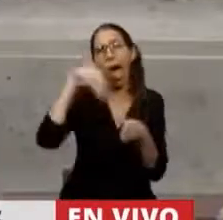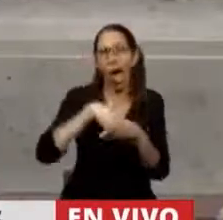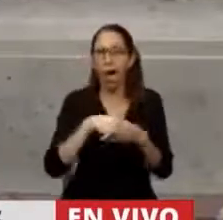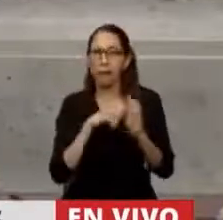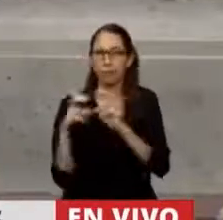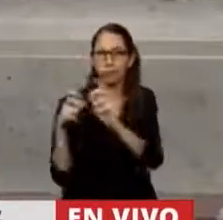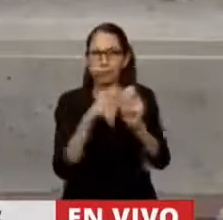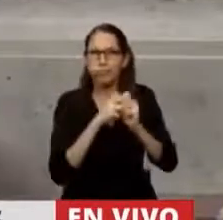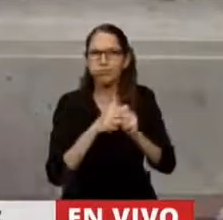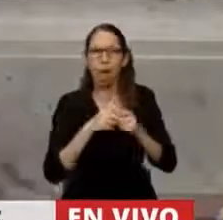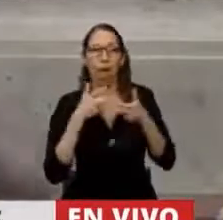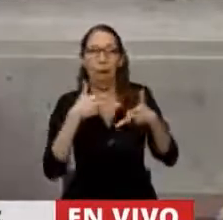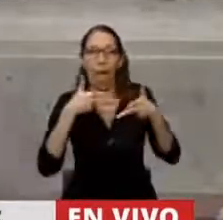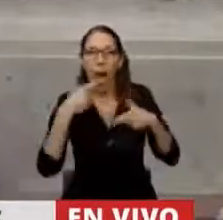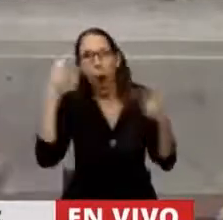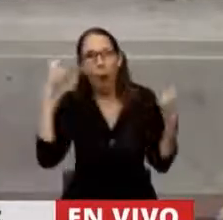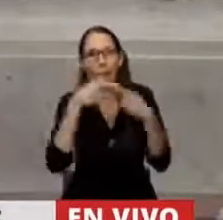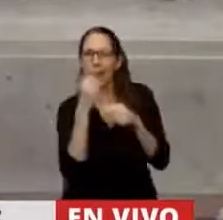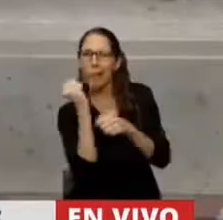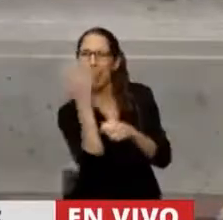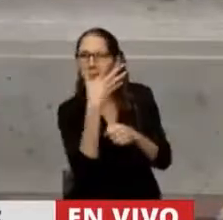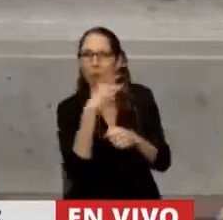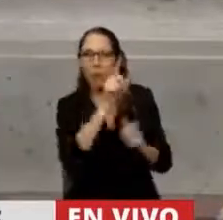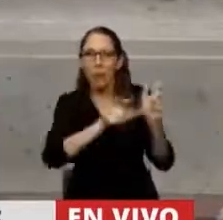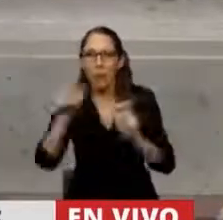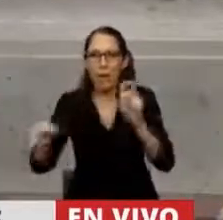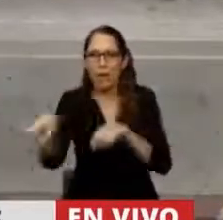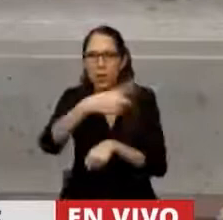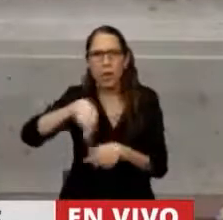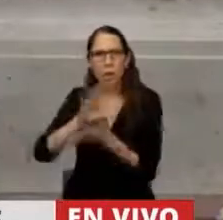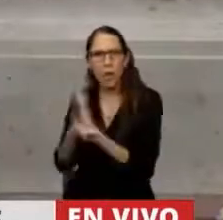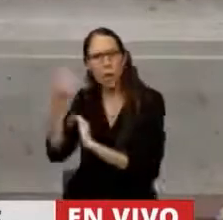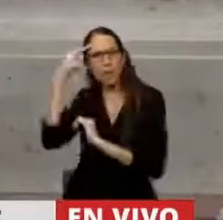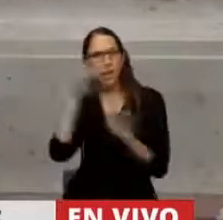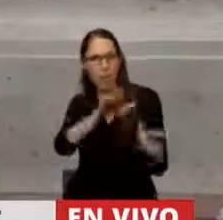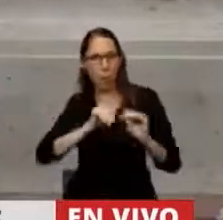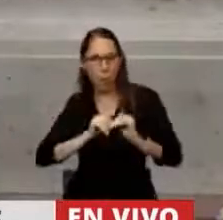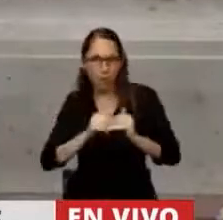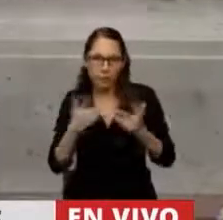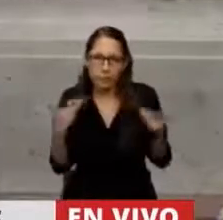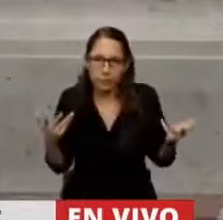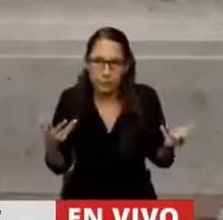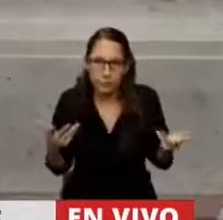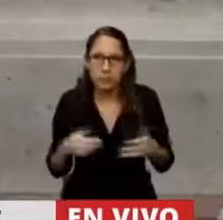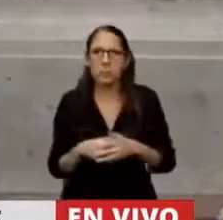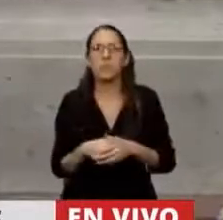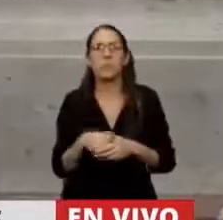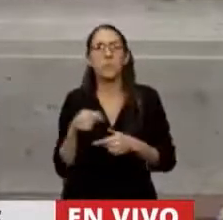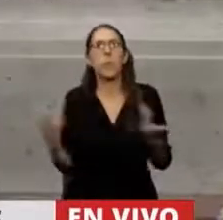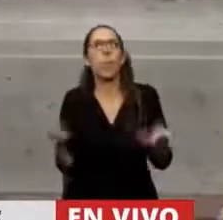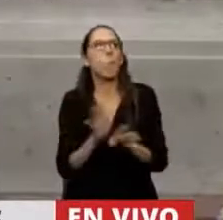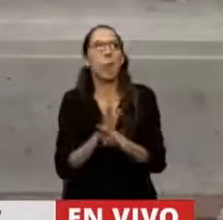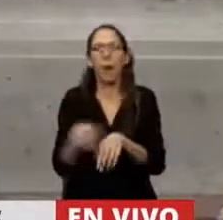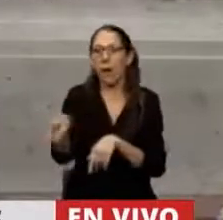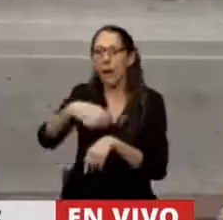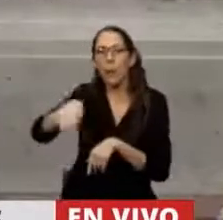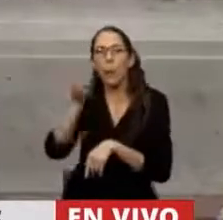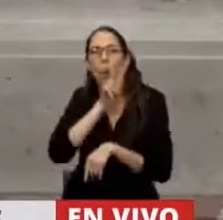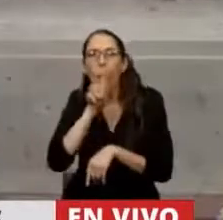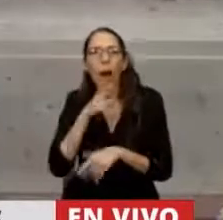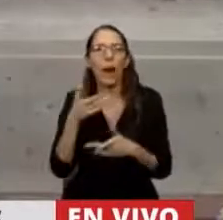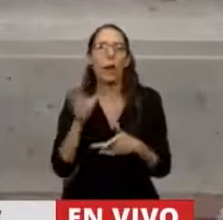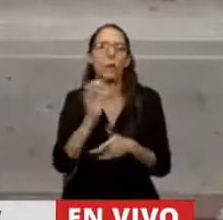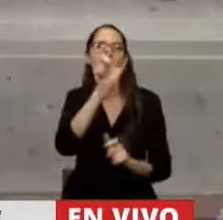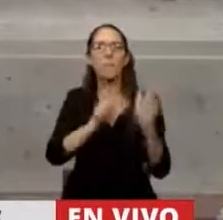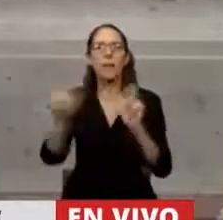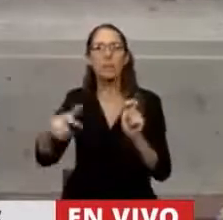debate, queriendo imponerle a toda la población sus creencias, como si esas mujeres y esas personas